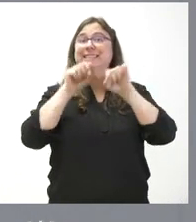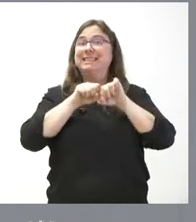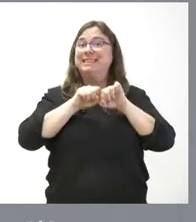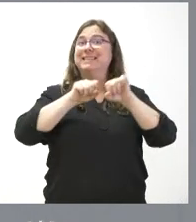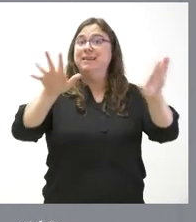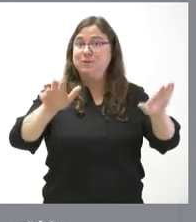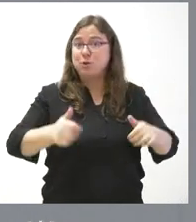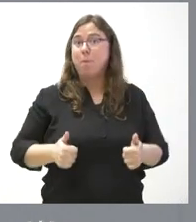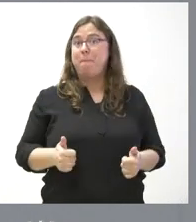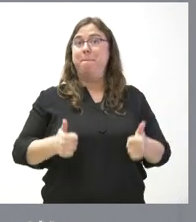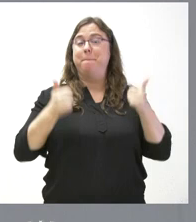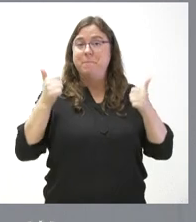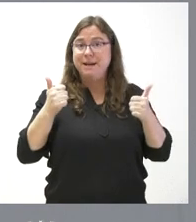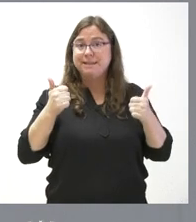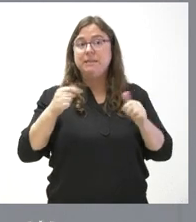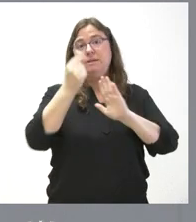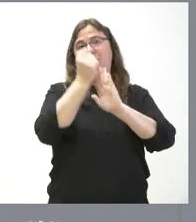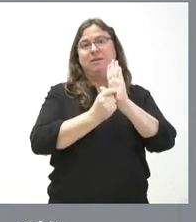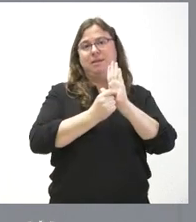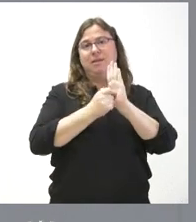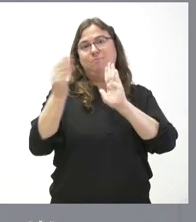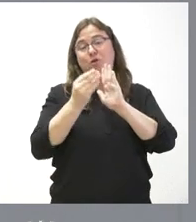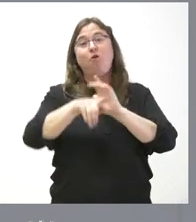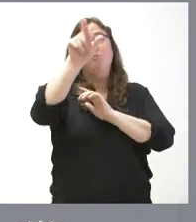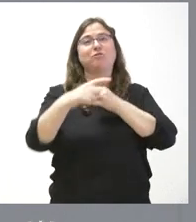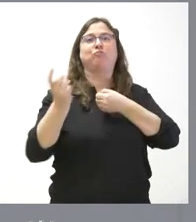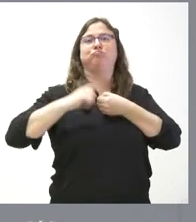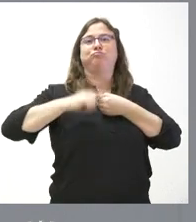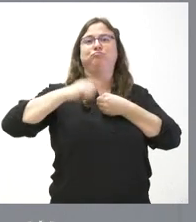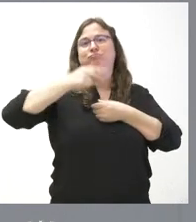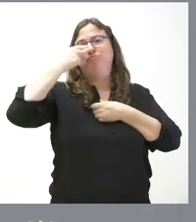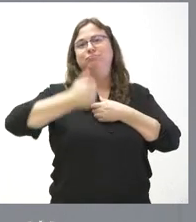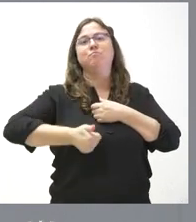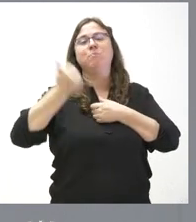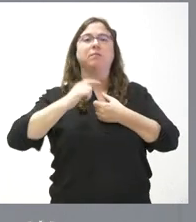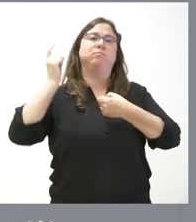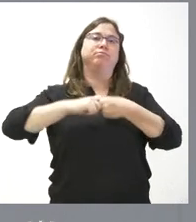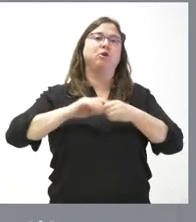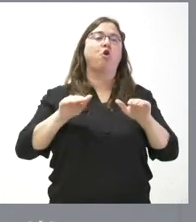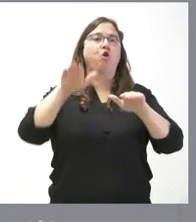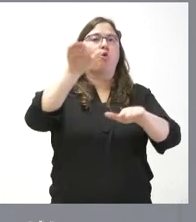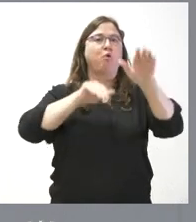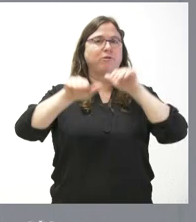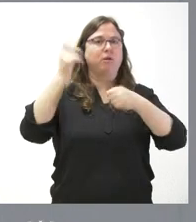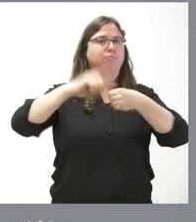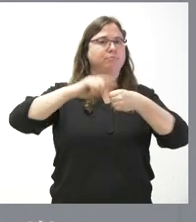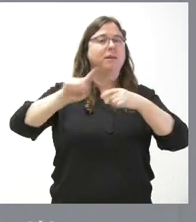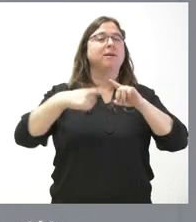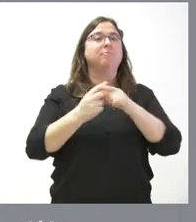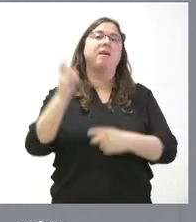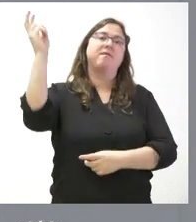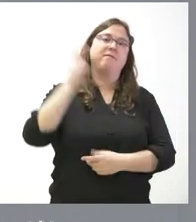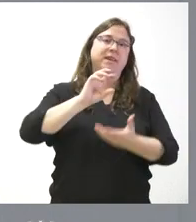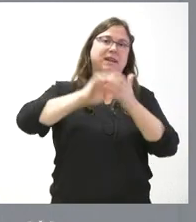divulgación hayamos o hagamos de esta medida, más personas pueden estar interesadas en presentarse a la convocatoria y más personas podrán venir a